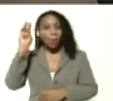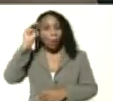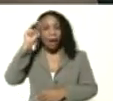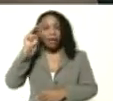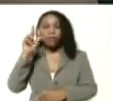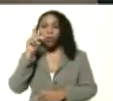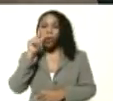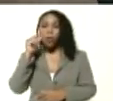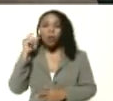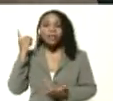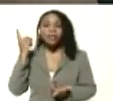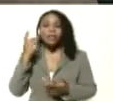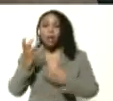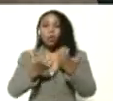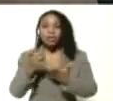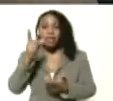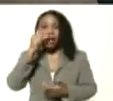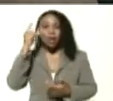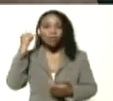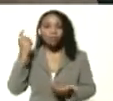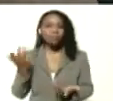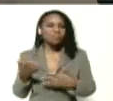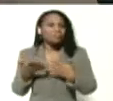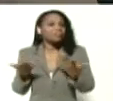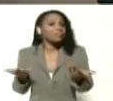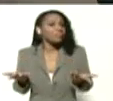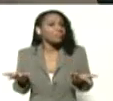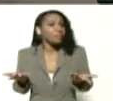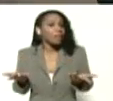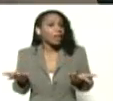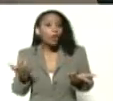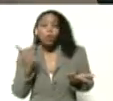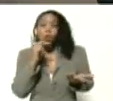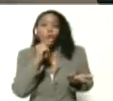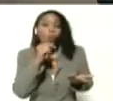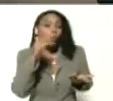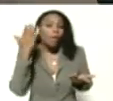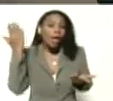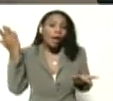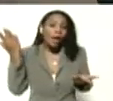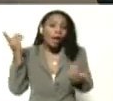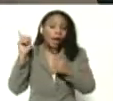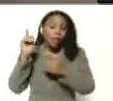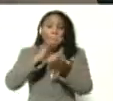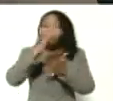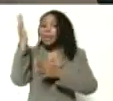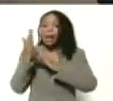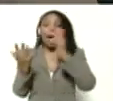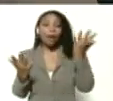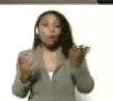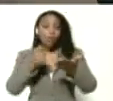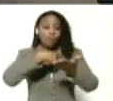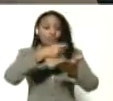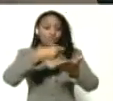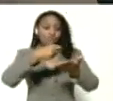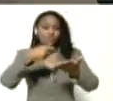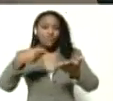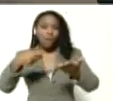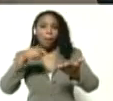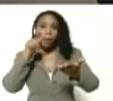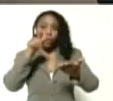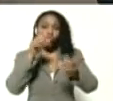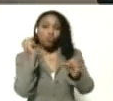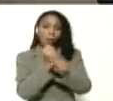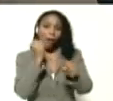cocineros, sin las cocineras. Ah, no existiera. Es otro milagro. Toma nota, Alfred Nazaret, para tu